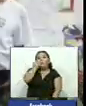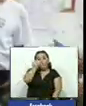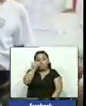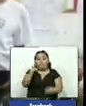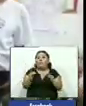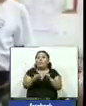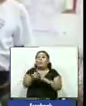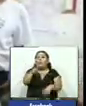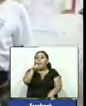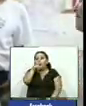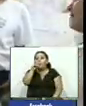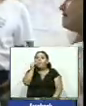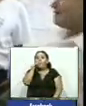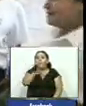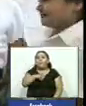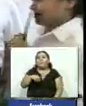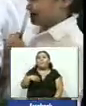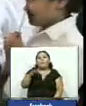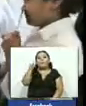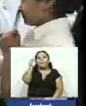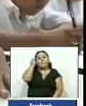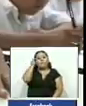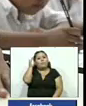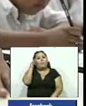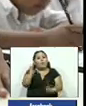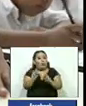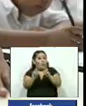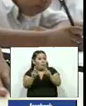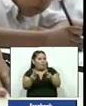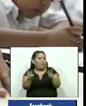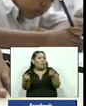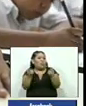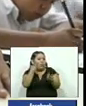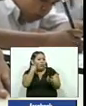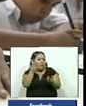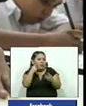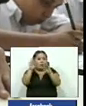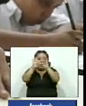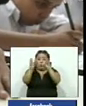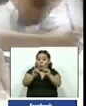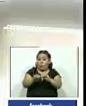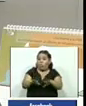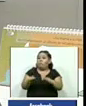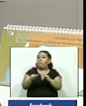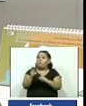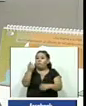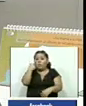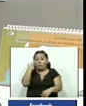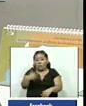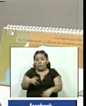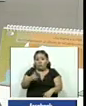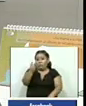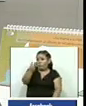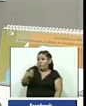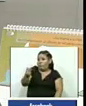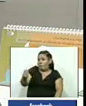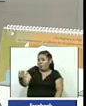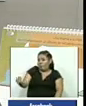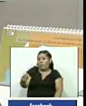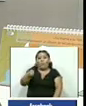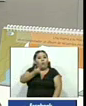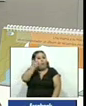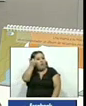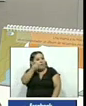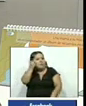los padres de familia conocieran las oportunidades que hay por medio del internet pero también los riesgos el día a día los niños los